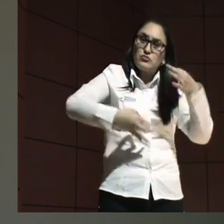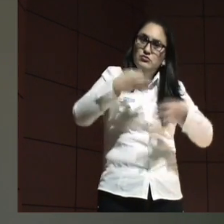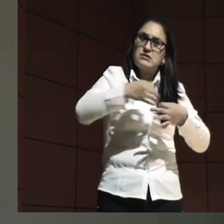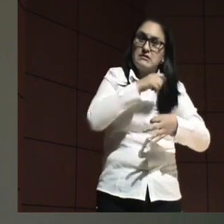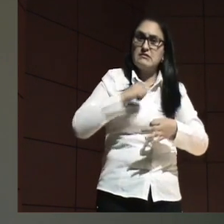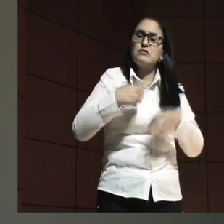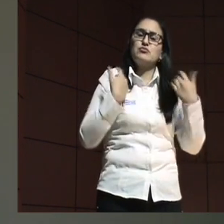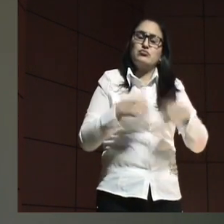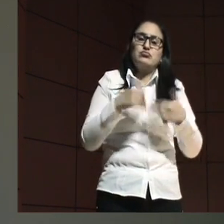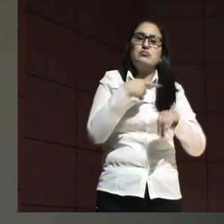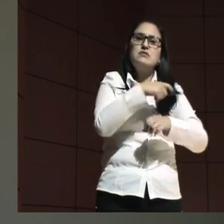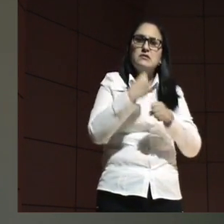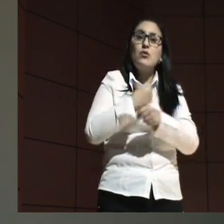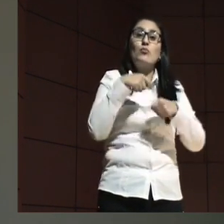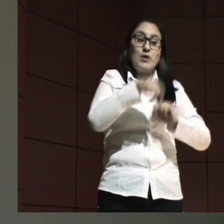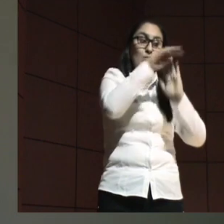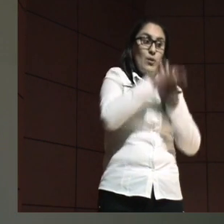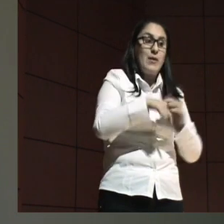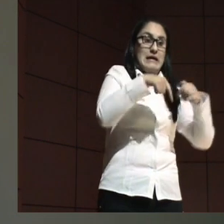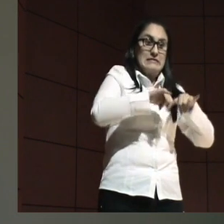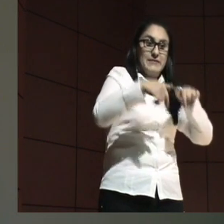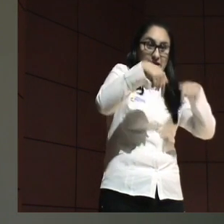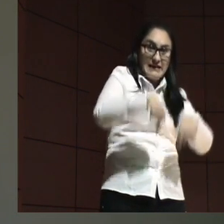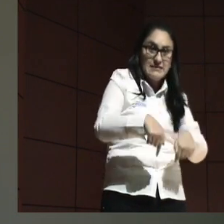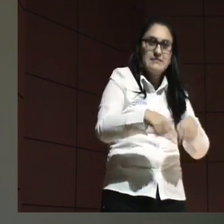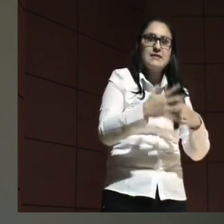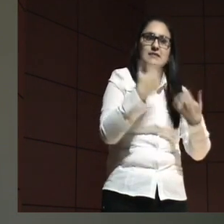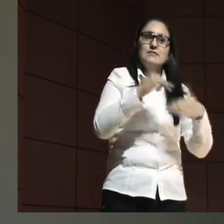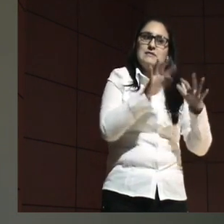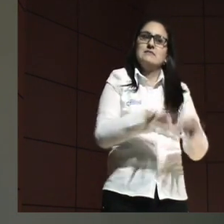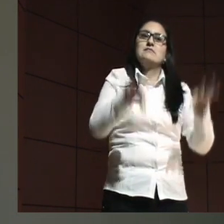del Derecho porque programas como este se vengan adelantando.